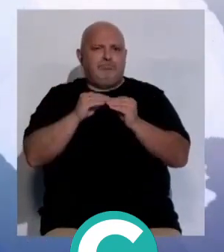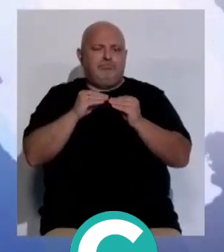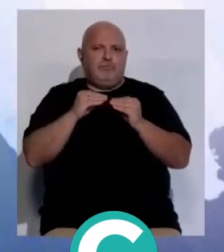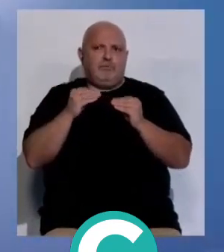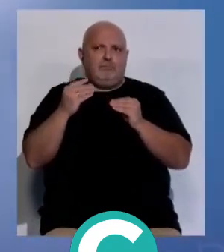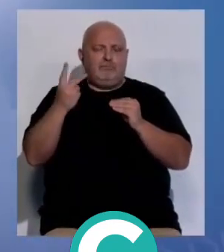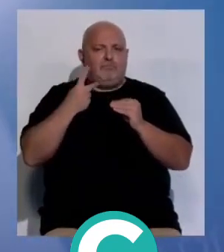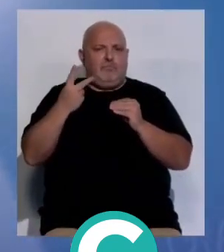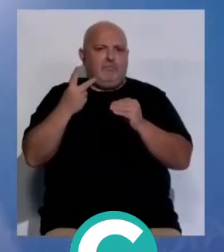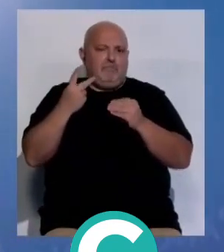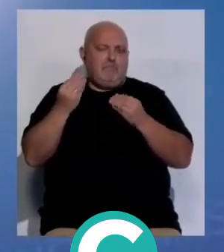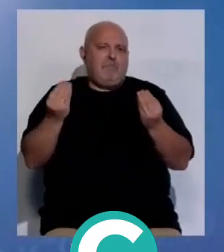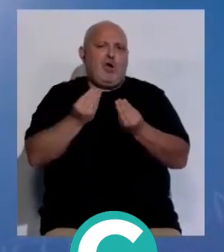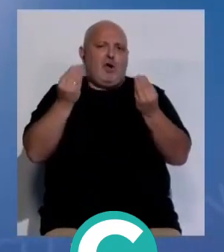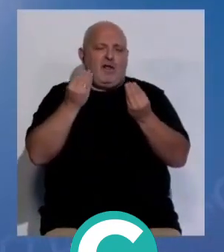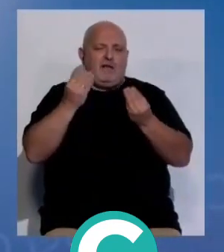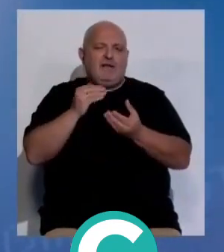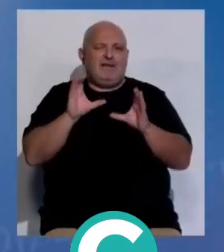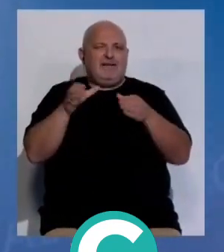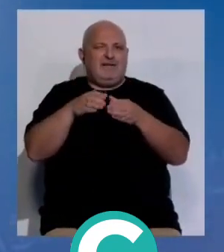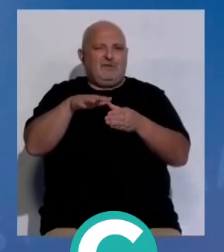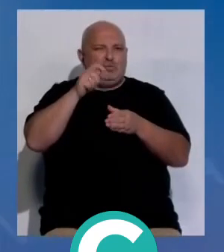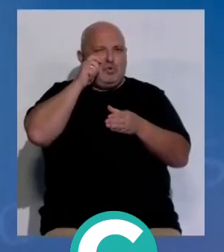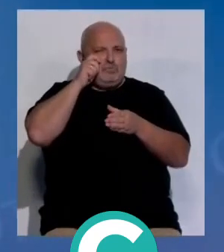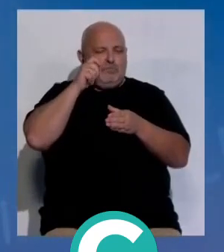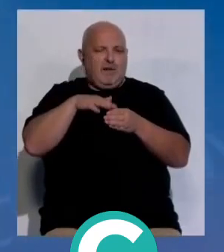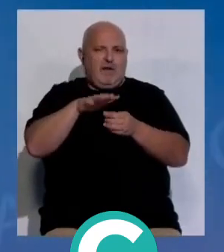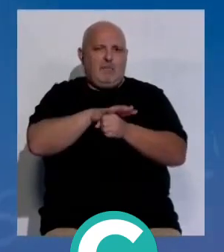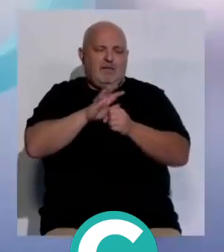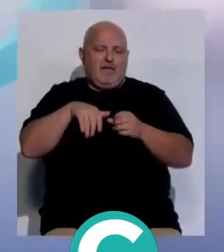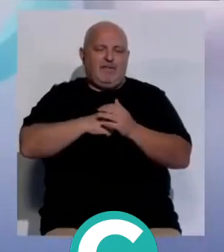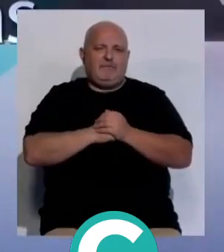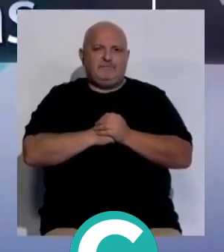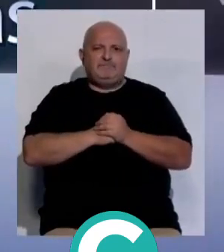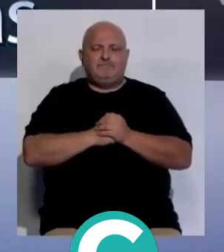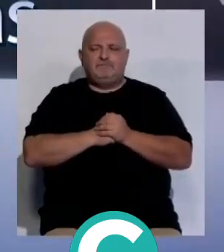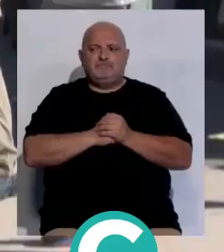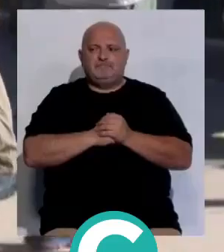conjuntas de cara a mejorar este sector estratégico para la provincia de Cádiz.